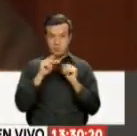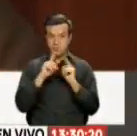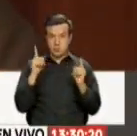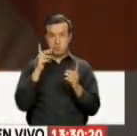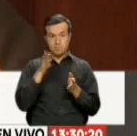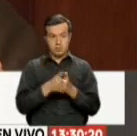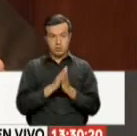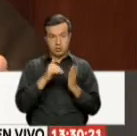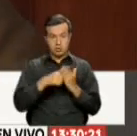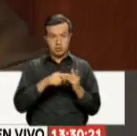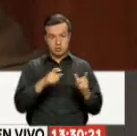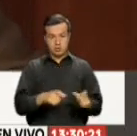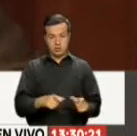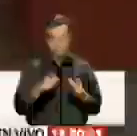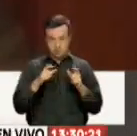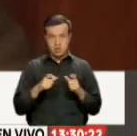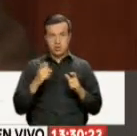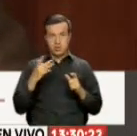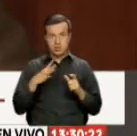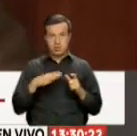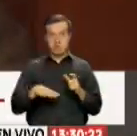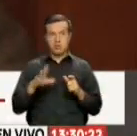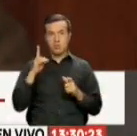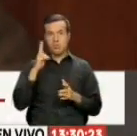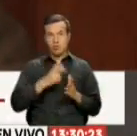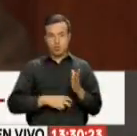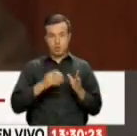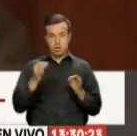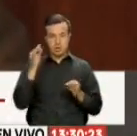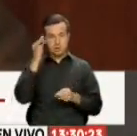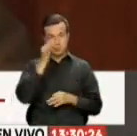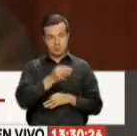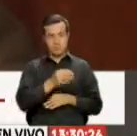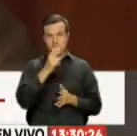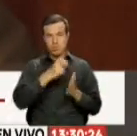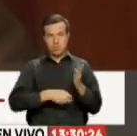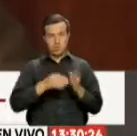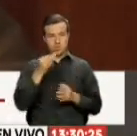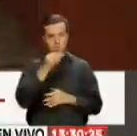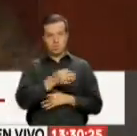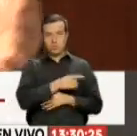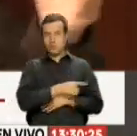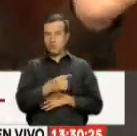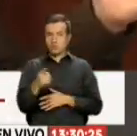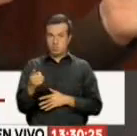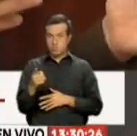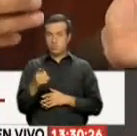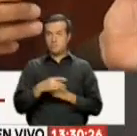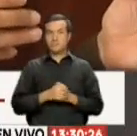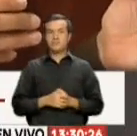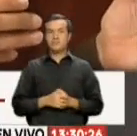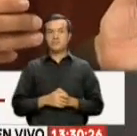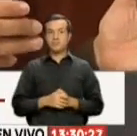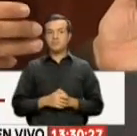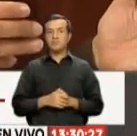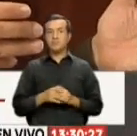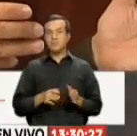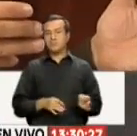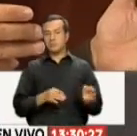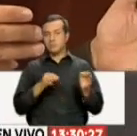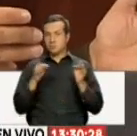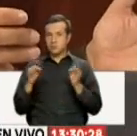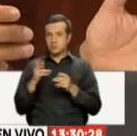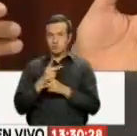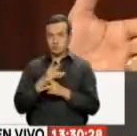pide su documentación Y le entrega Una citación Esta citación Obviamente Pasa Al